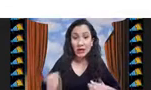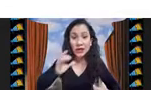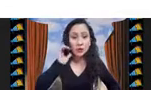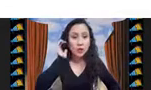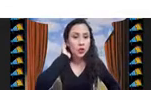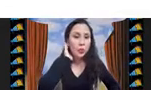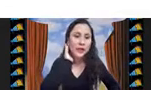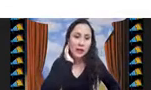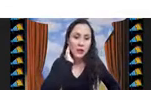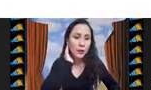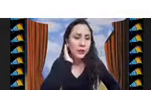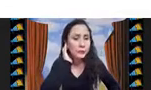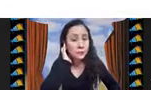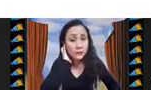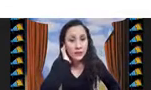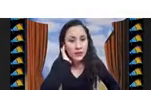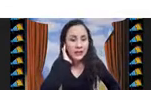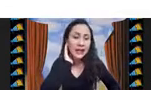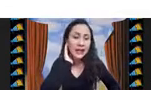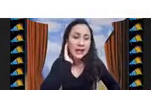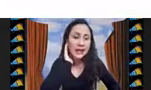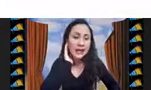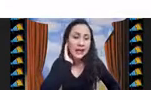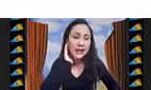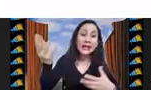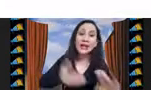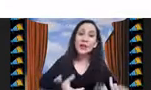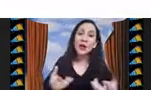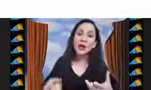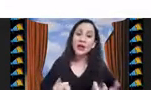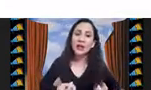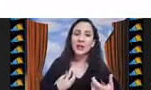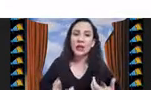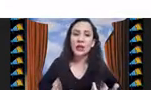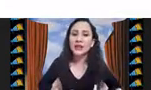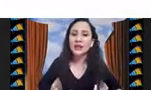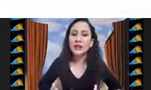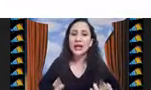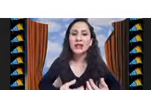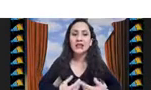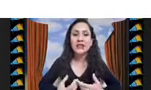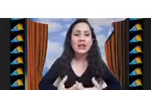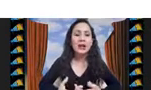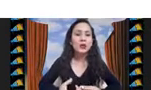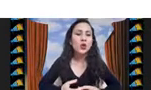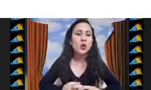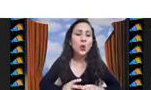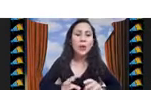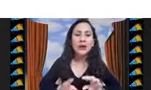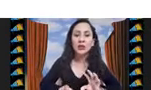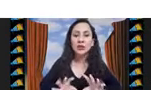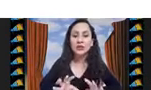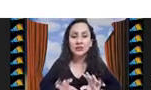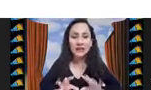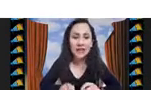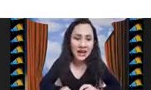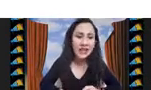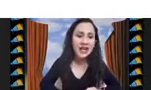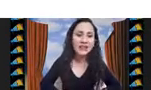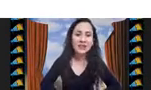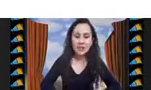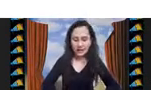generar una solución muy rápido, ¿no? Y luego tenemos heurísticas que, digamos, son un poco más